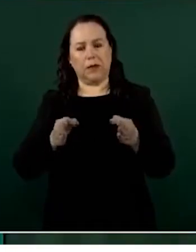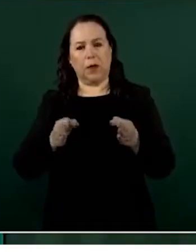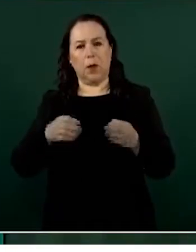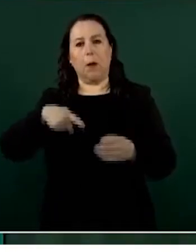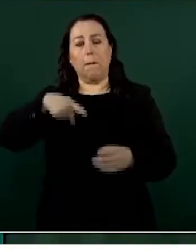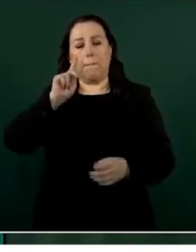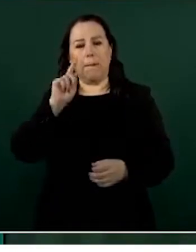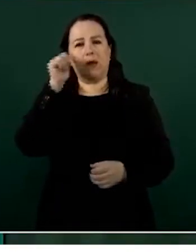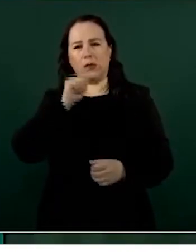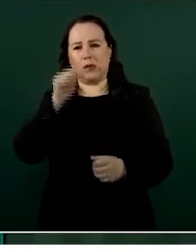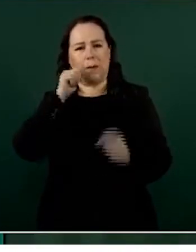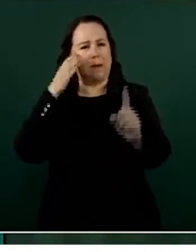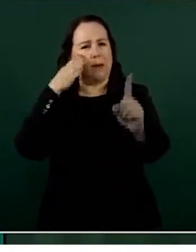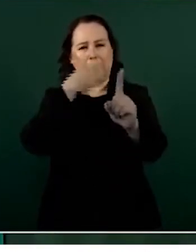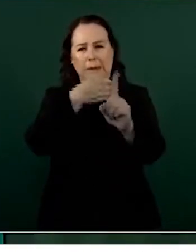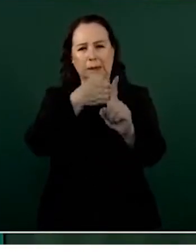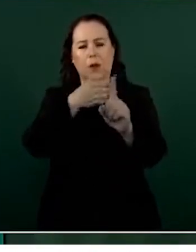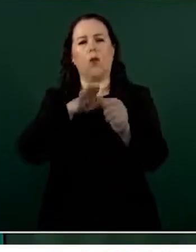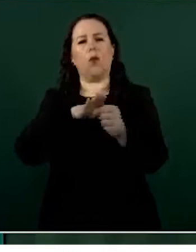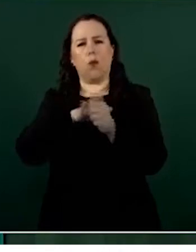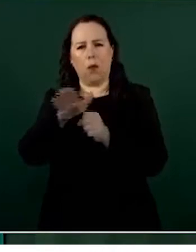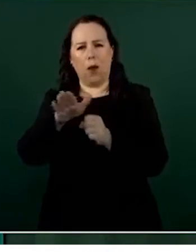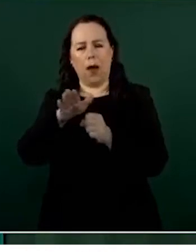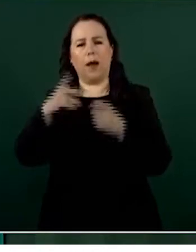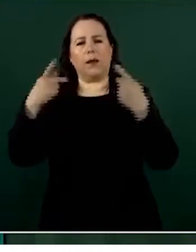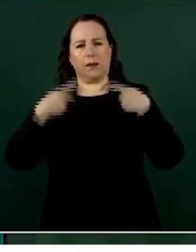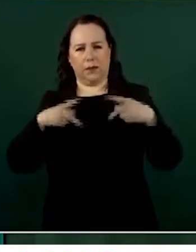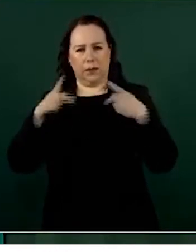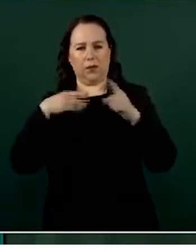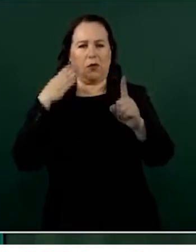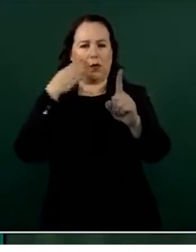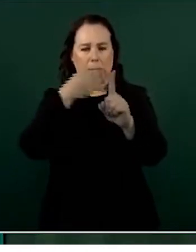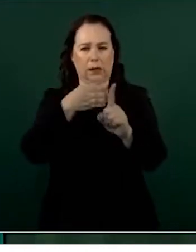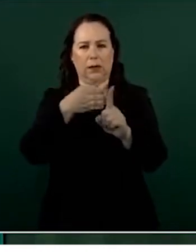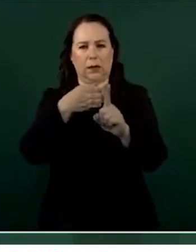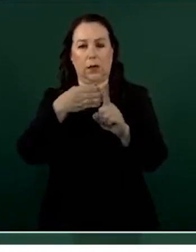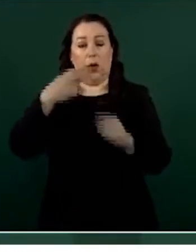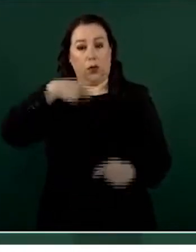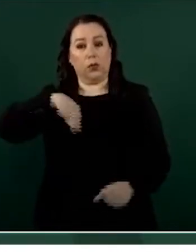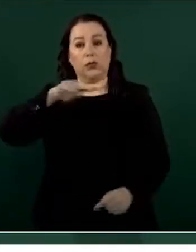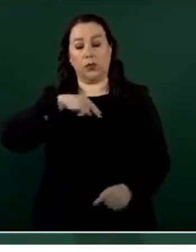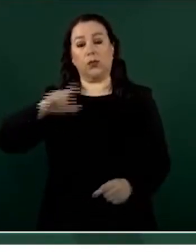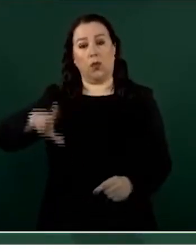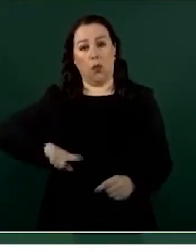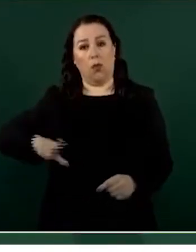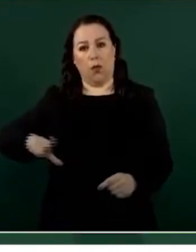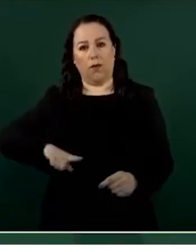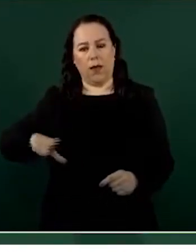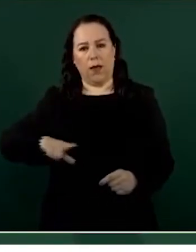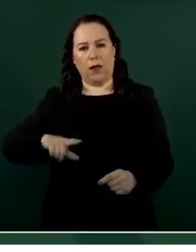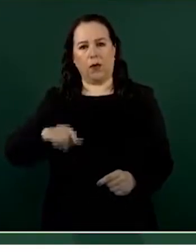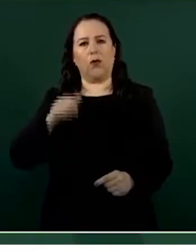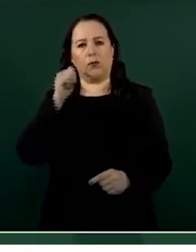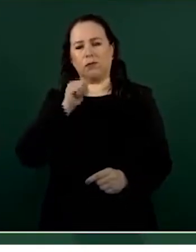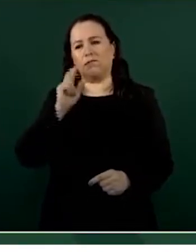bien de la ciudadanía. Como gobiernos además tenemos grandes similitudes.